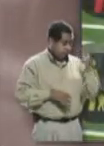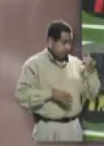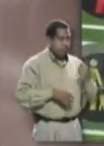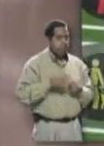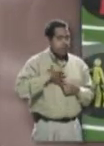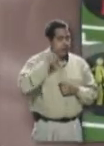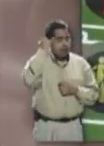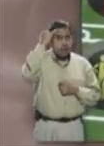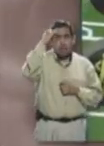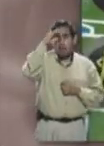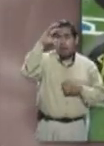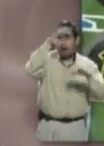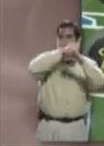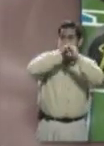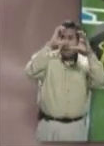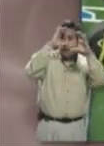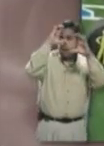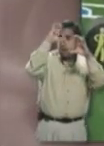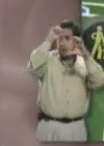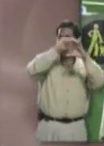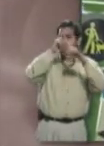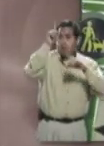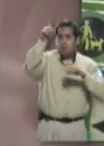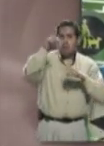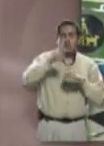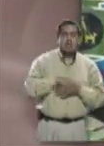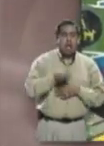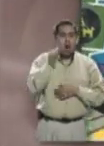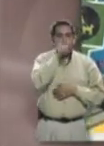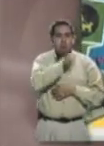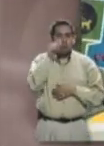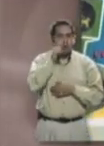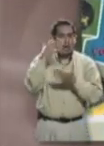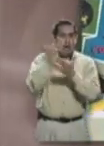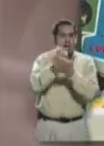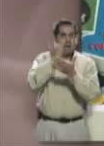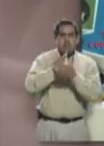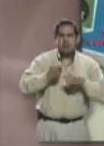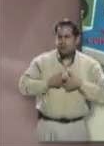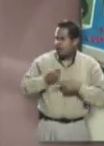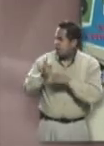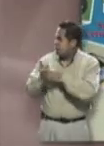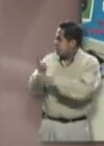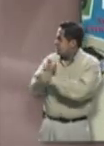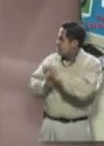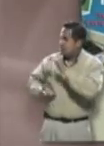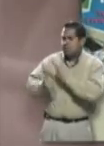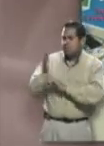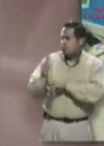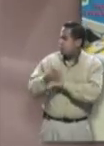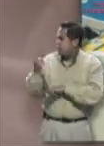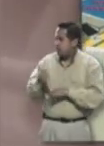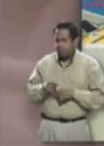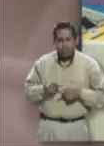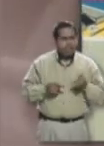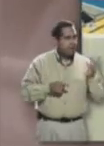Bueno, la ilusión de ganar la medalla allá en Zamburgo, Auguste. ¿Quién te invitó a participar y por qué?